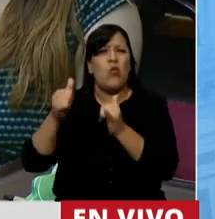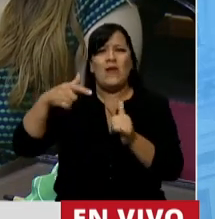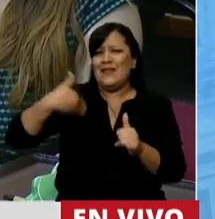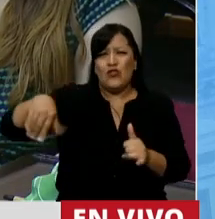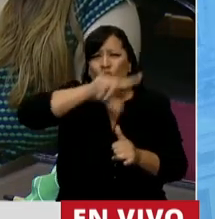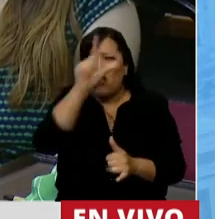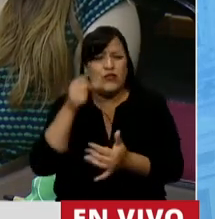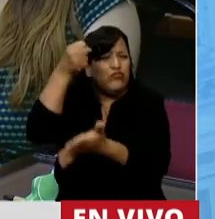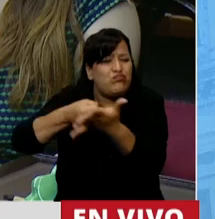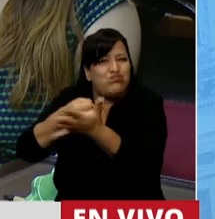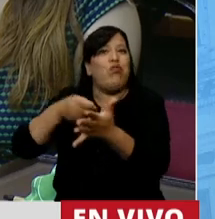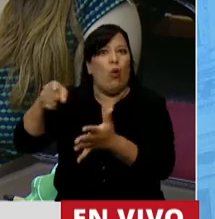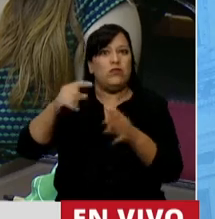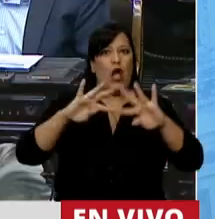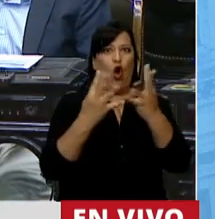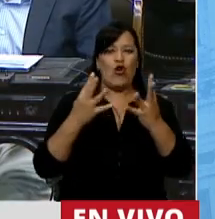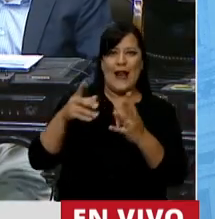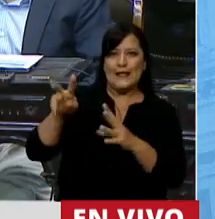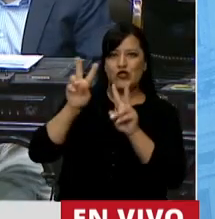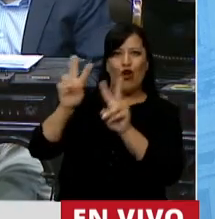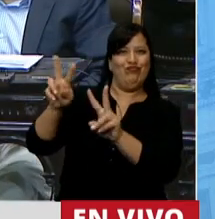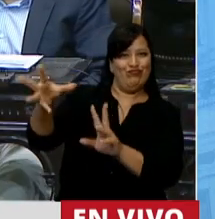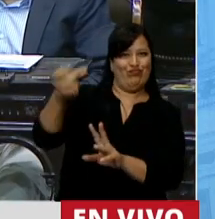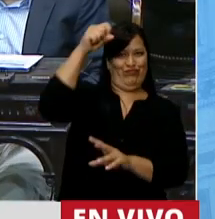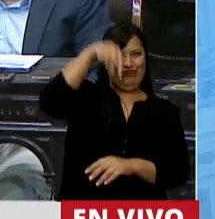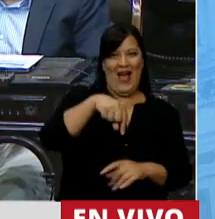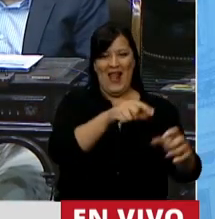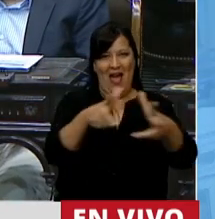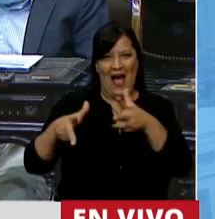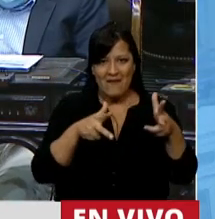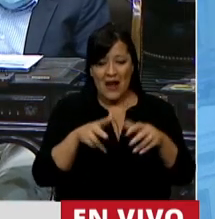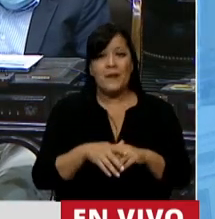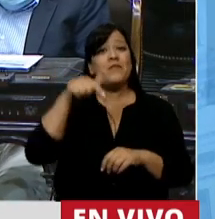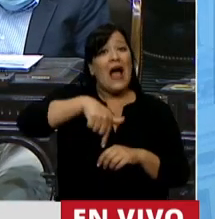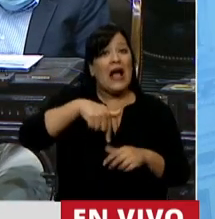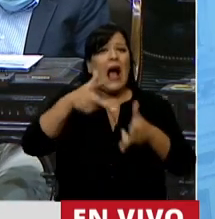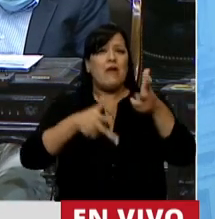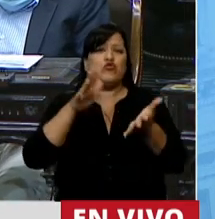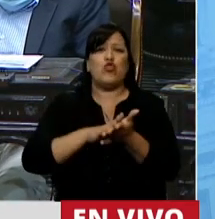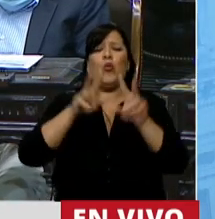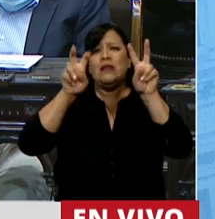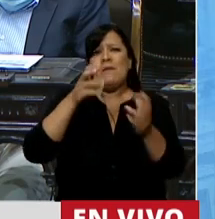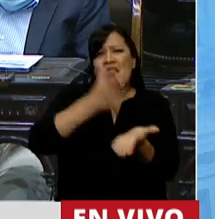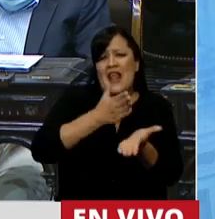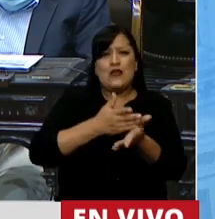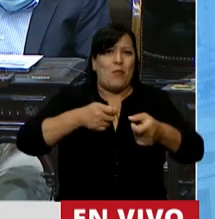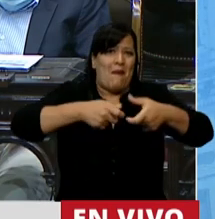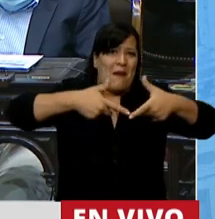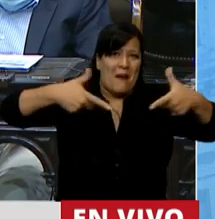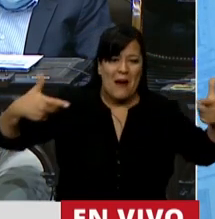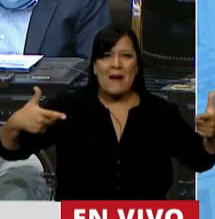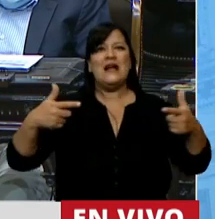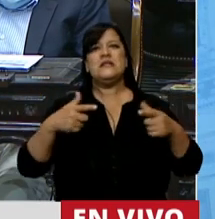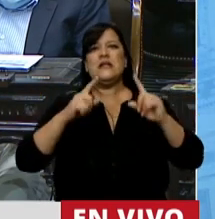la patria. Porque cuando aquí tratamos los temas que amplían derechos, cuando aquí tratamos los temas que